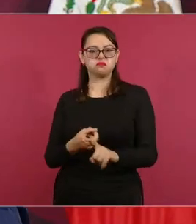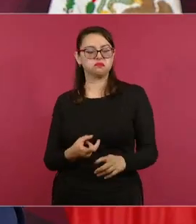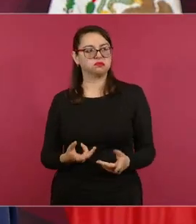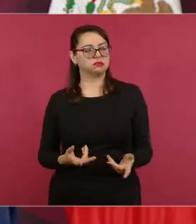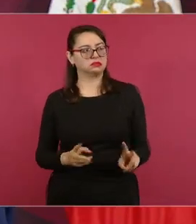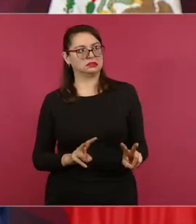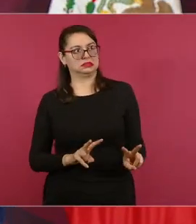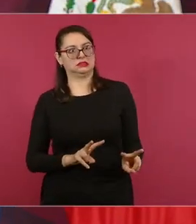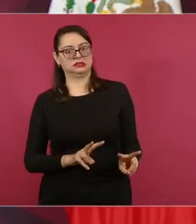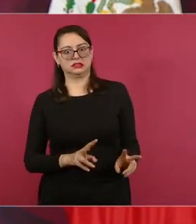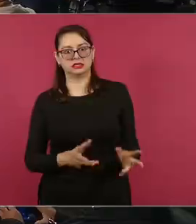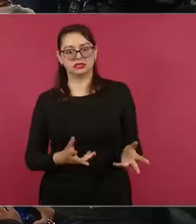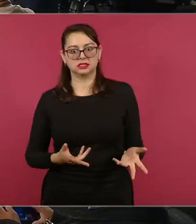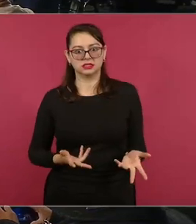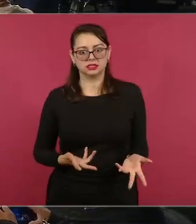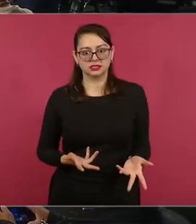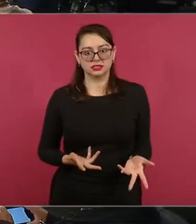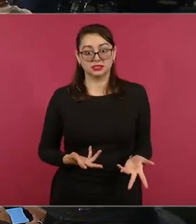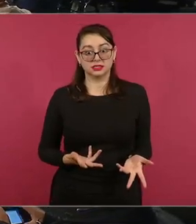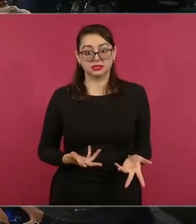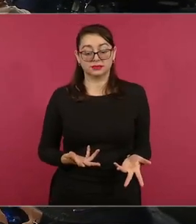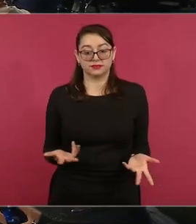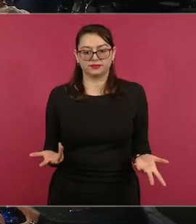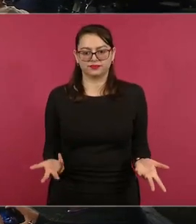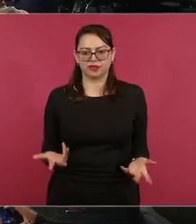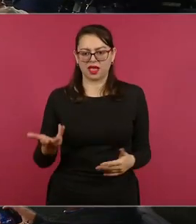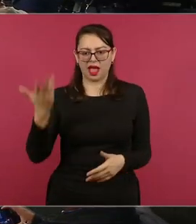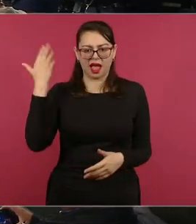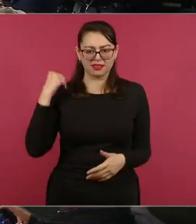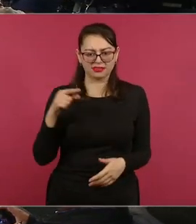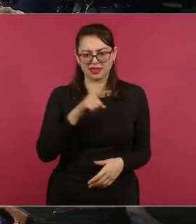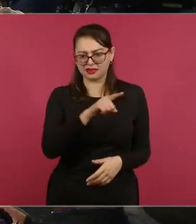¿Qué dice la gente que votó por él?